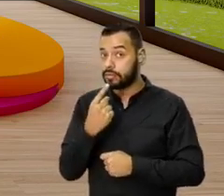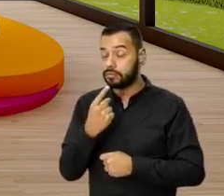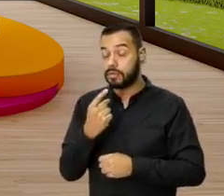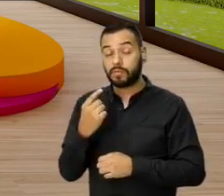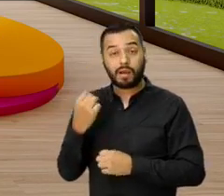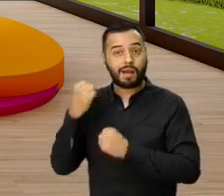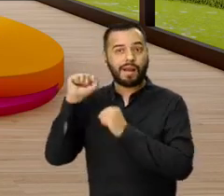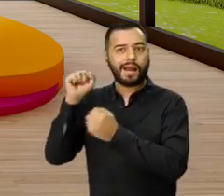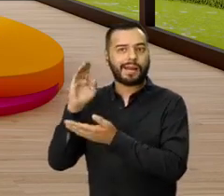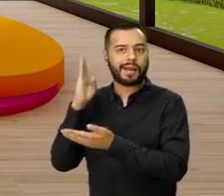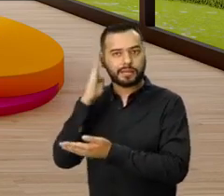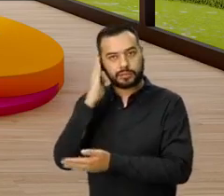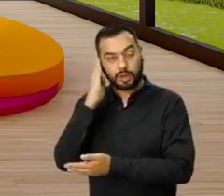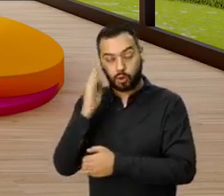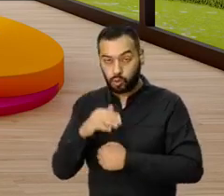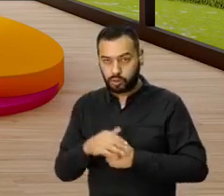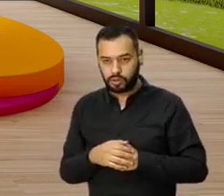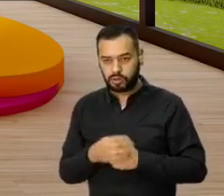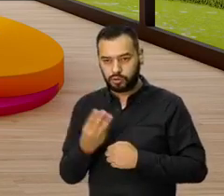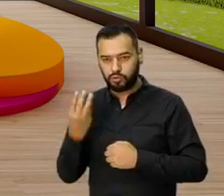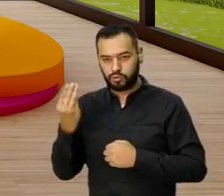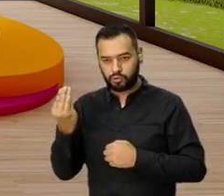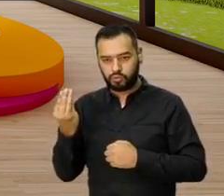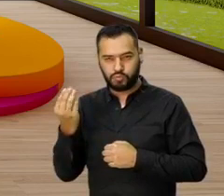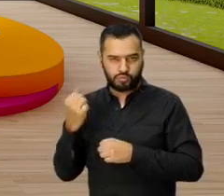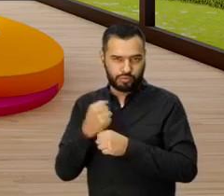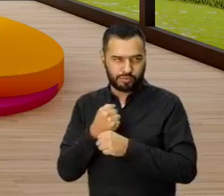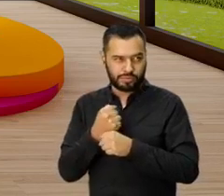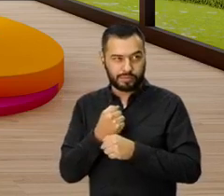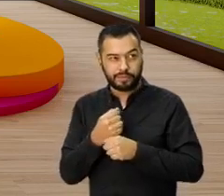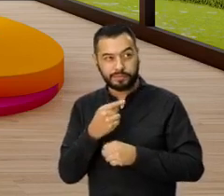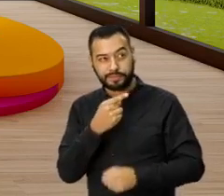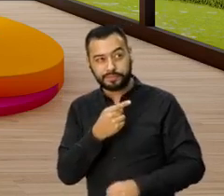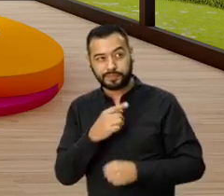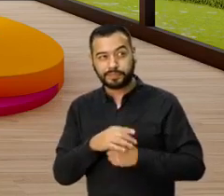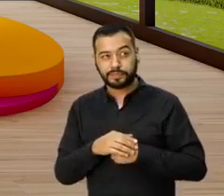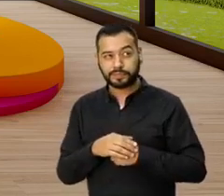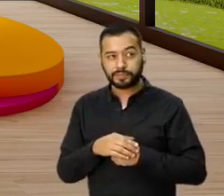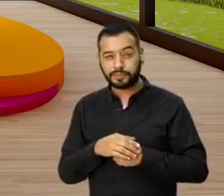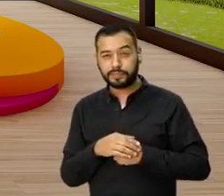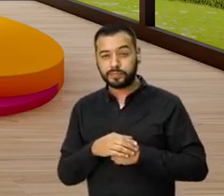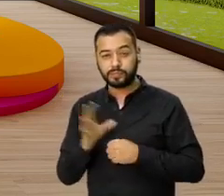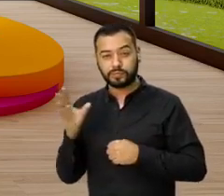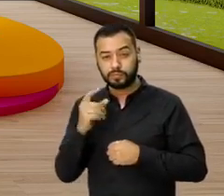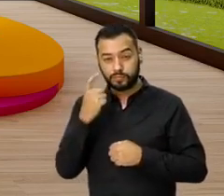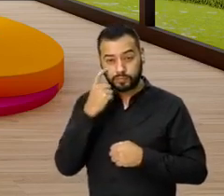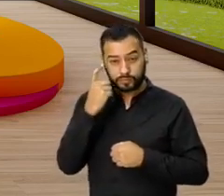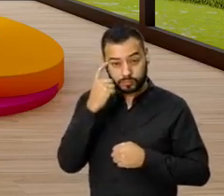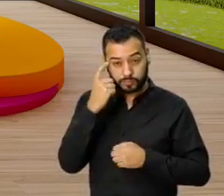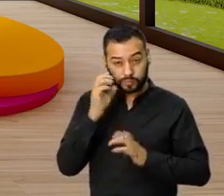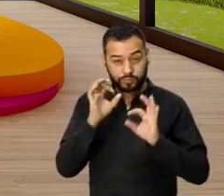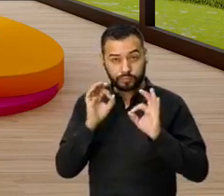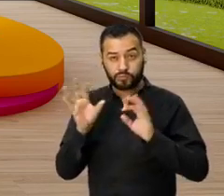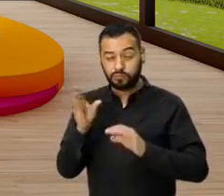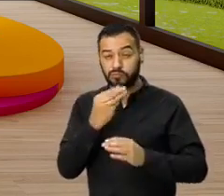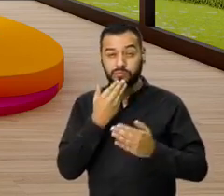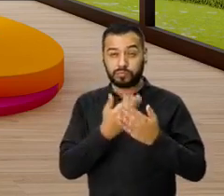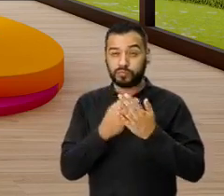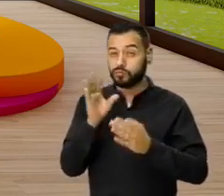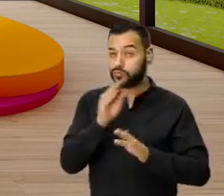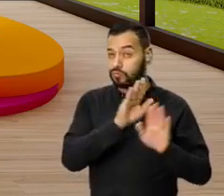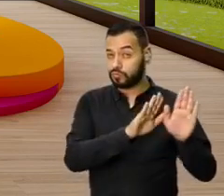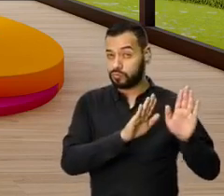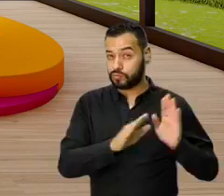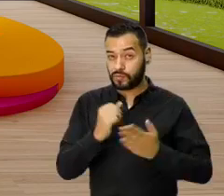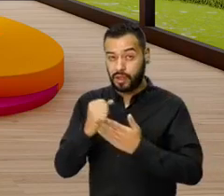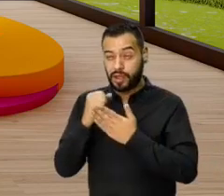ganar un celular, así que nuestro equipo de producción, que todos son muy pilos, gracias a todos ustedes también